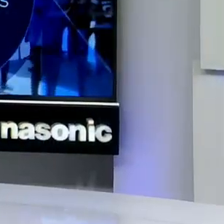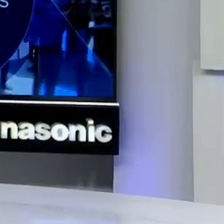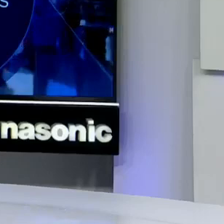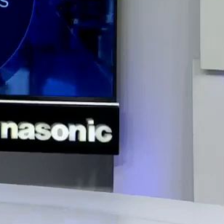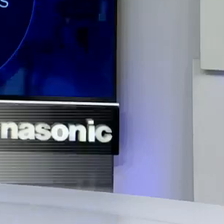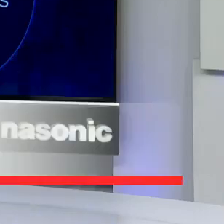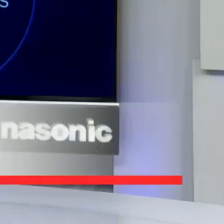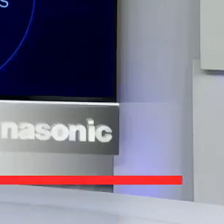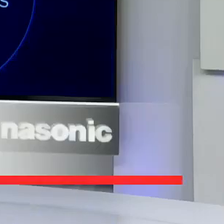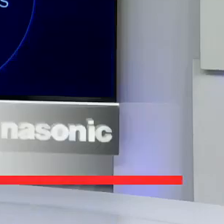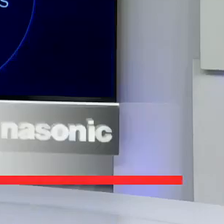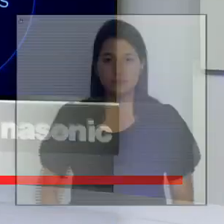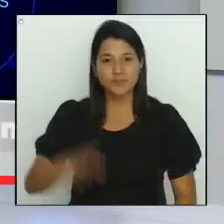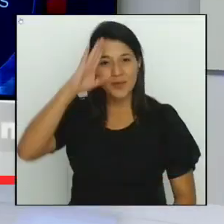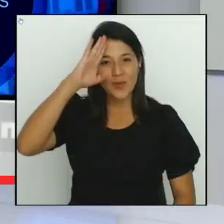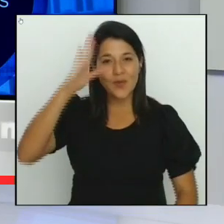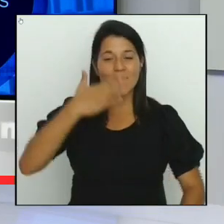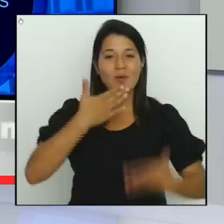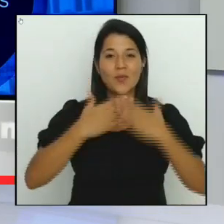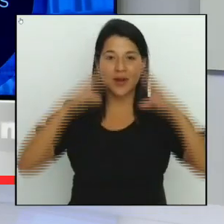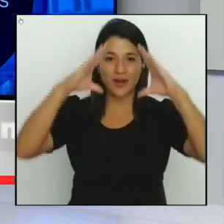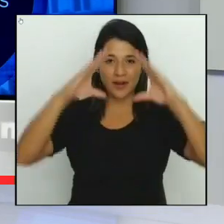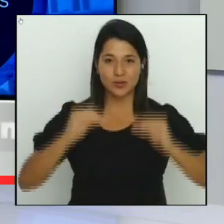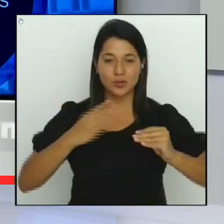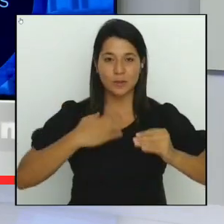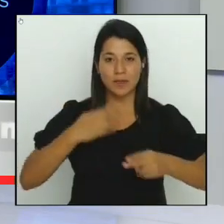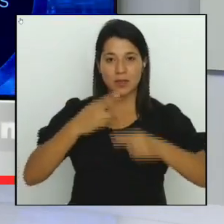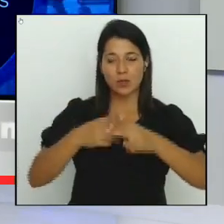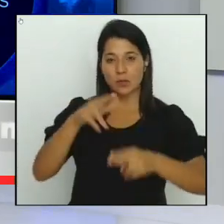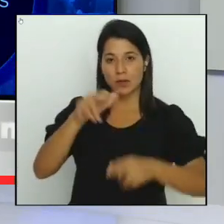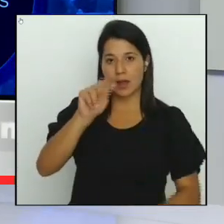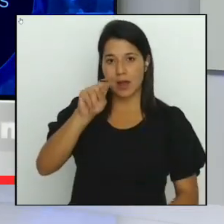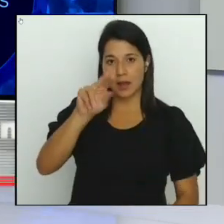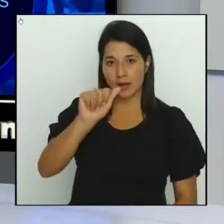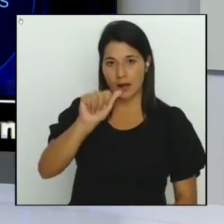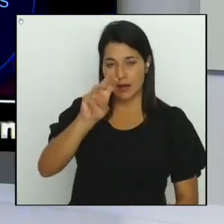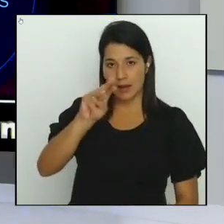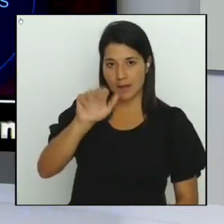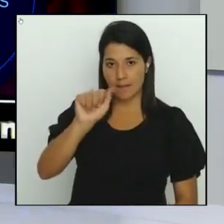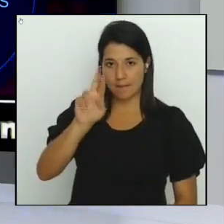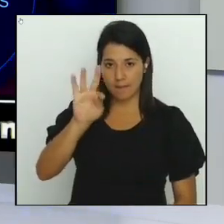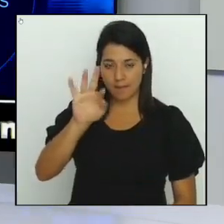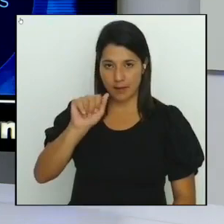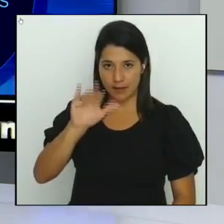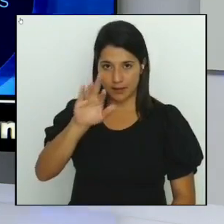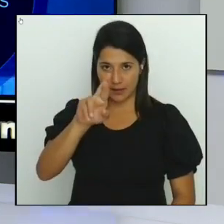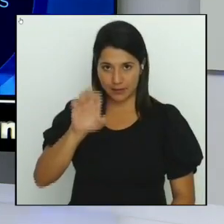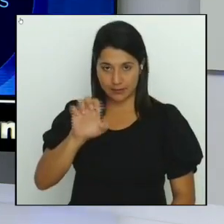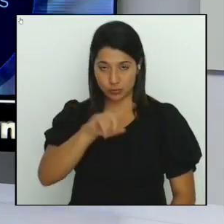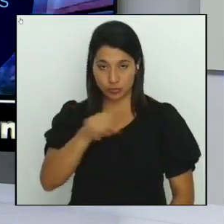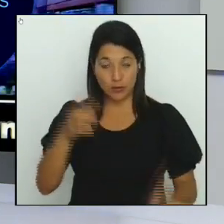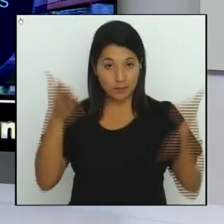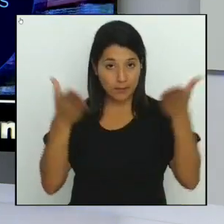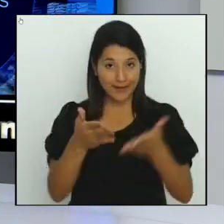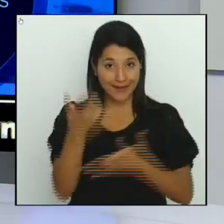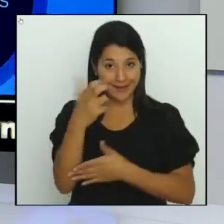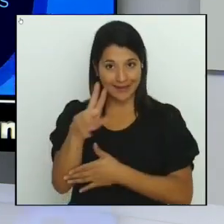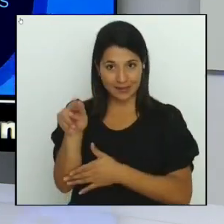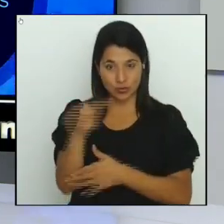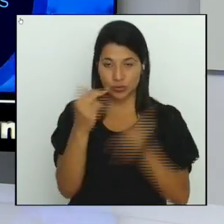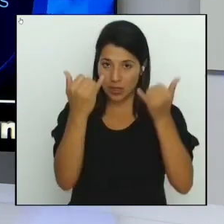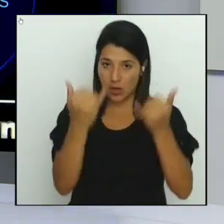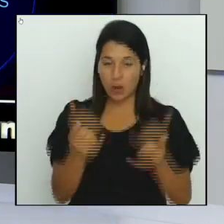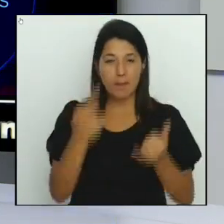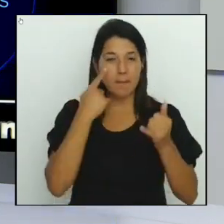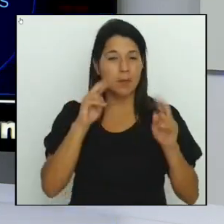Hola, ¿qué tal? Muy buenas noches, les saluda Ana Marta Arce, bienvenidos a nuestra edición estelar de 13 Noticias. Vamos de inmediato a hacer un repaso por los